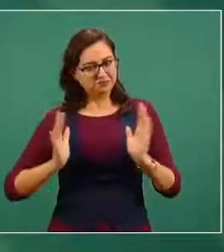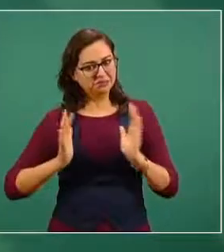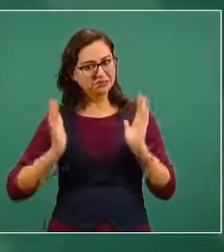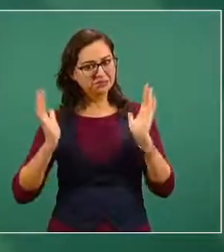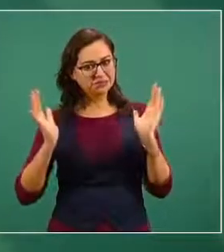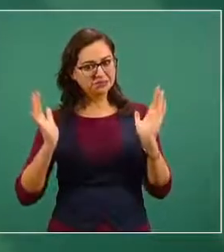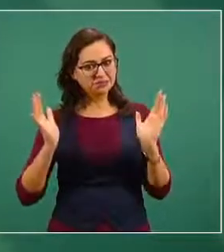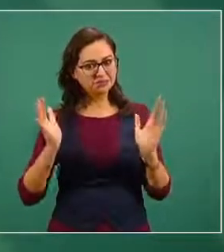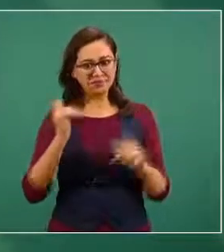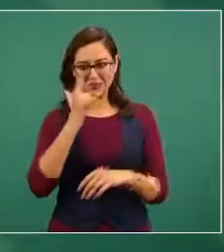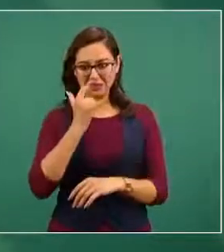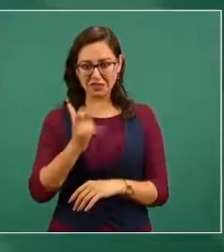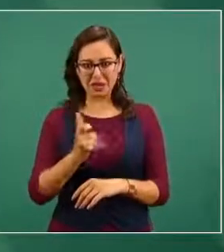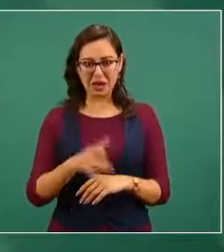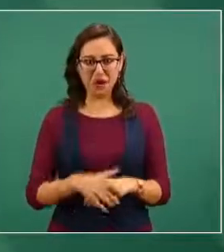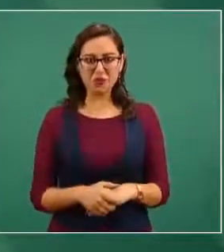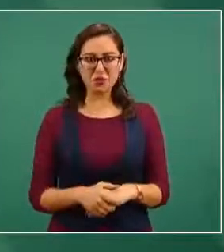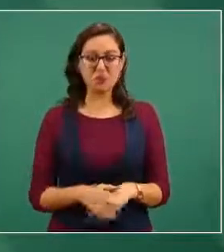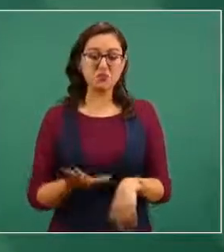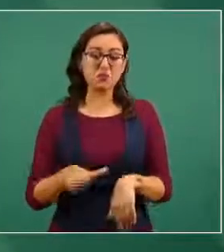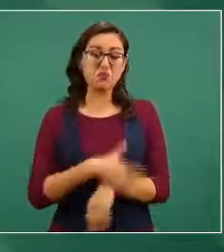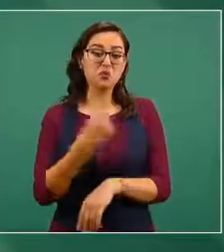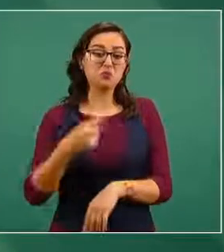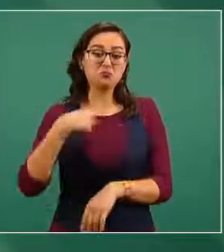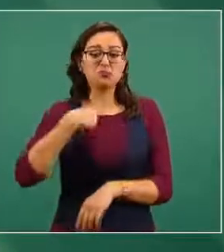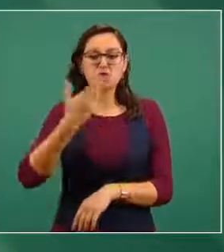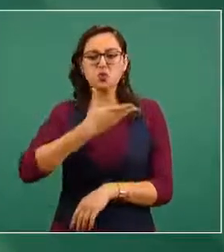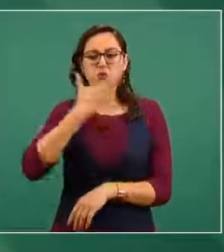pues yo ya llevo algún tiempo en estos asuntos